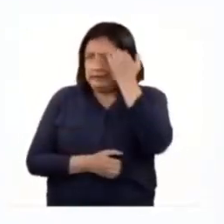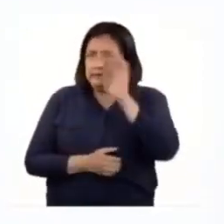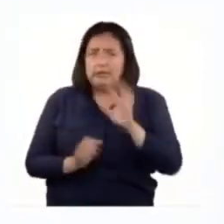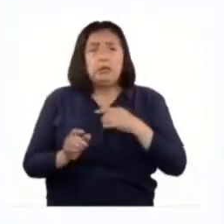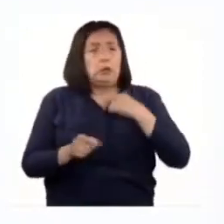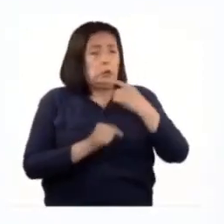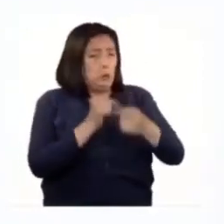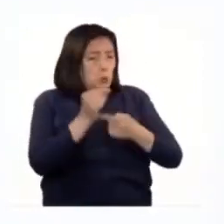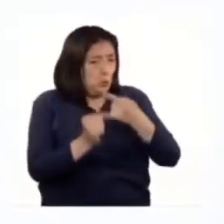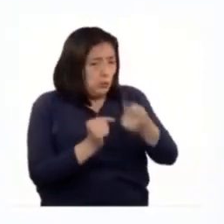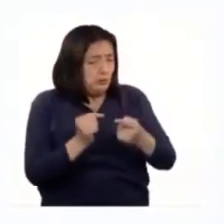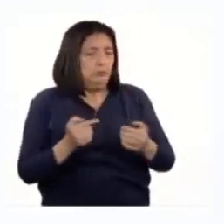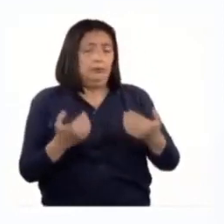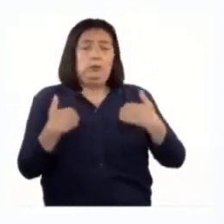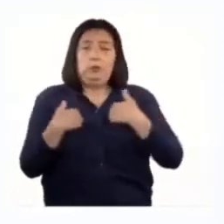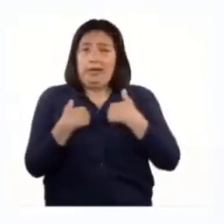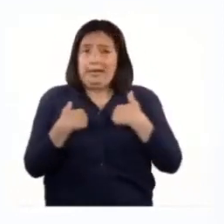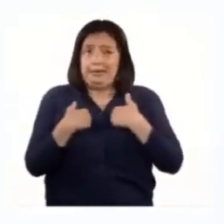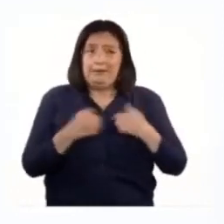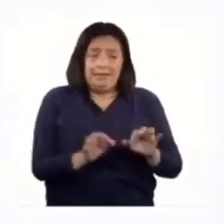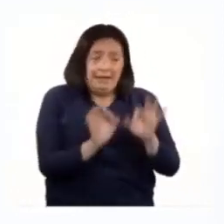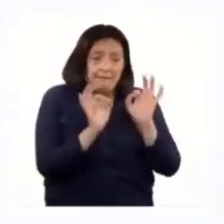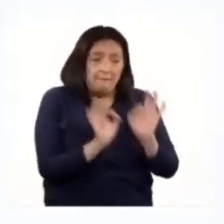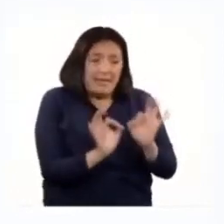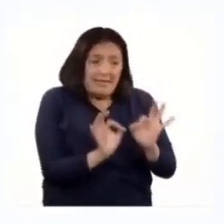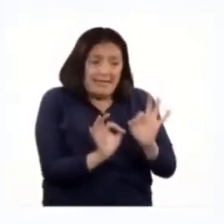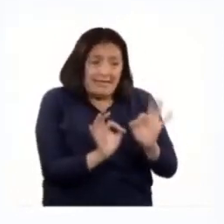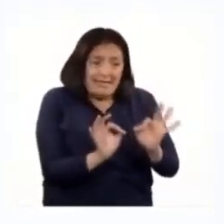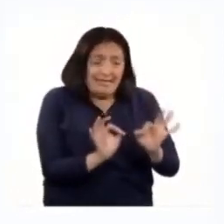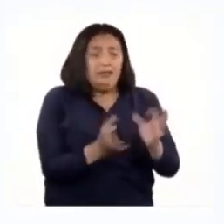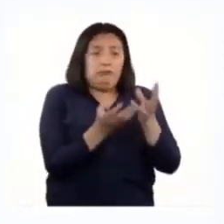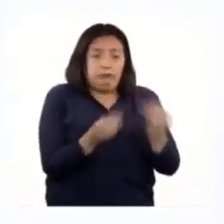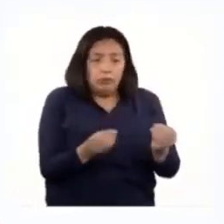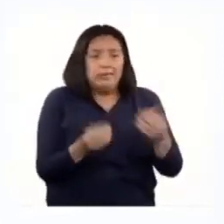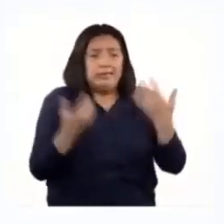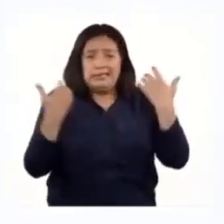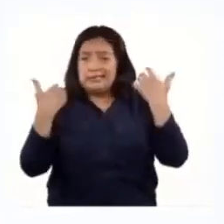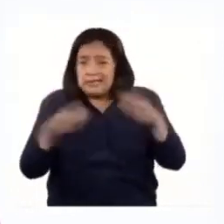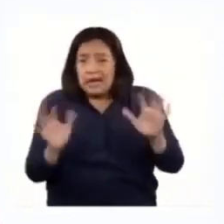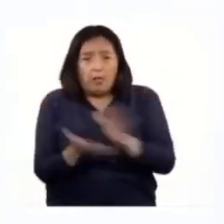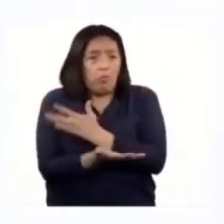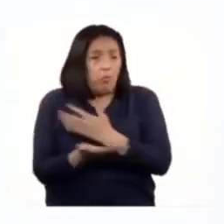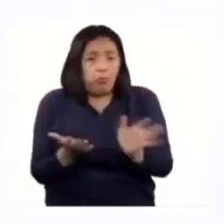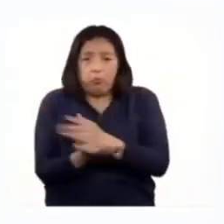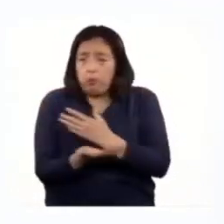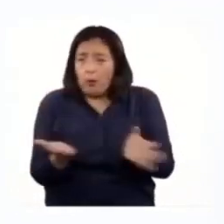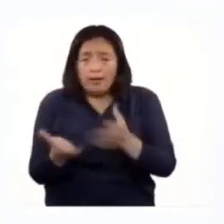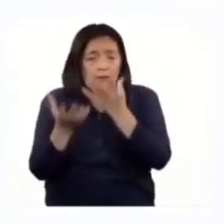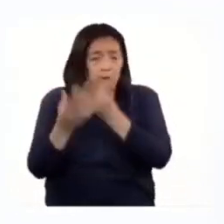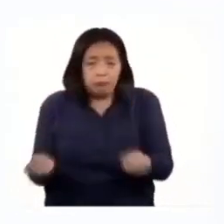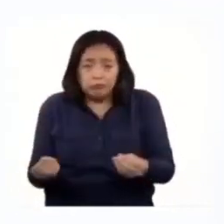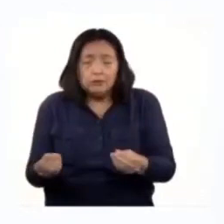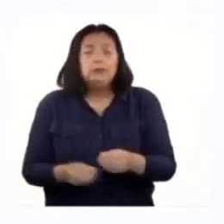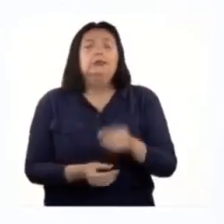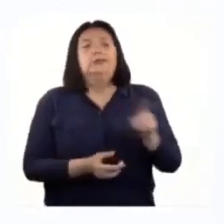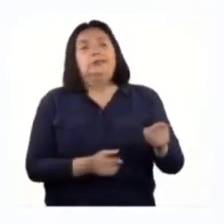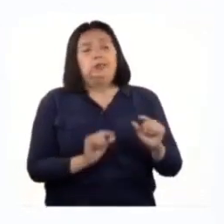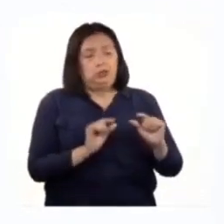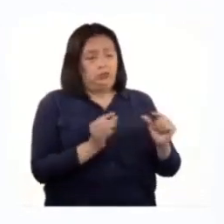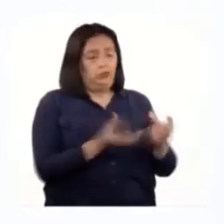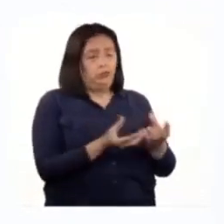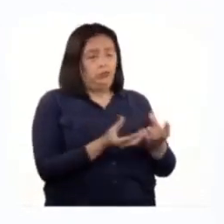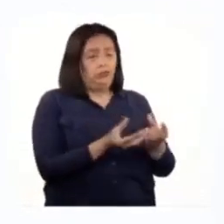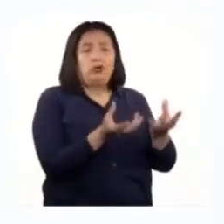cuento que para que un animal en peligro de extinción termine extinguiéndose, es necesario que su población